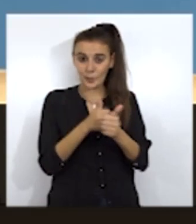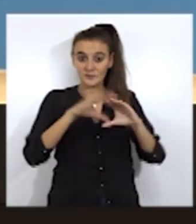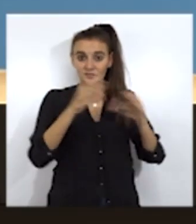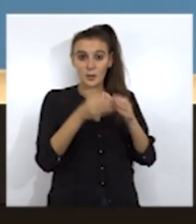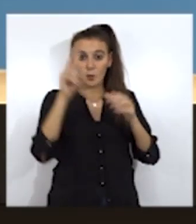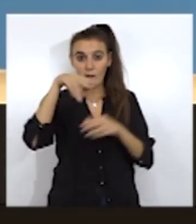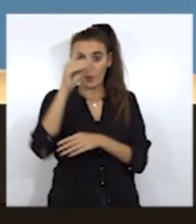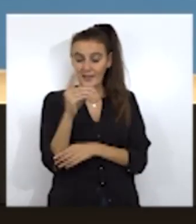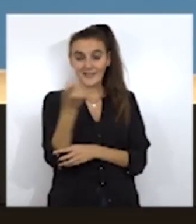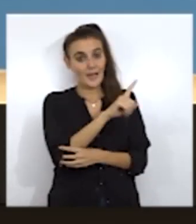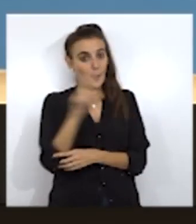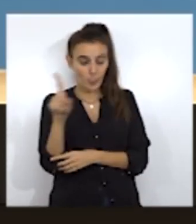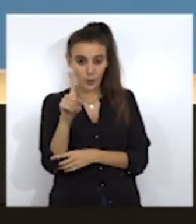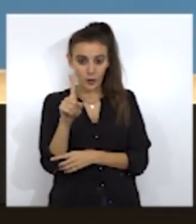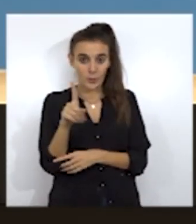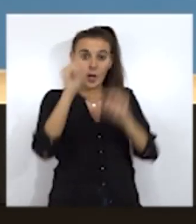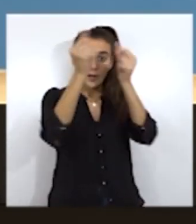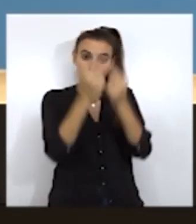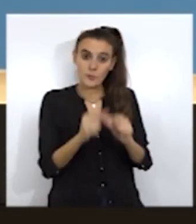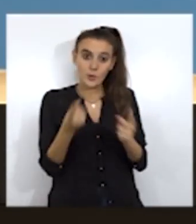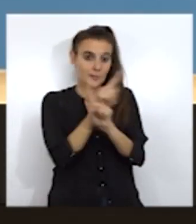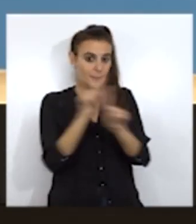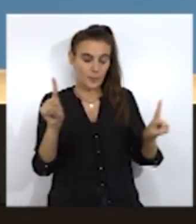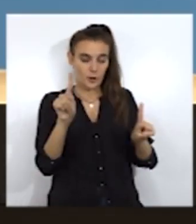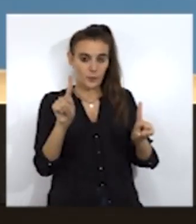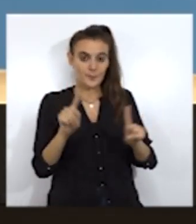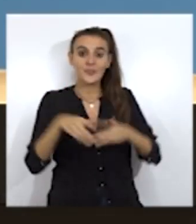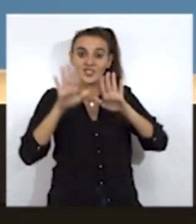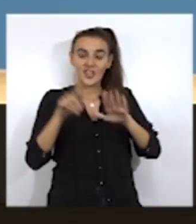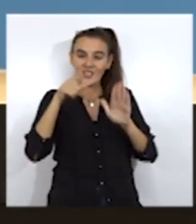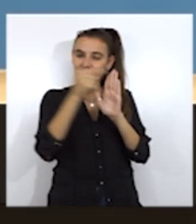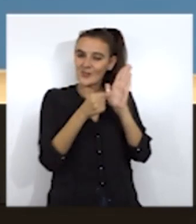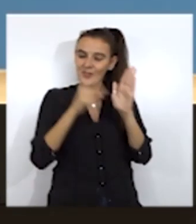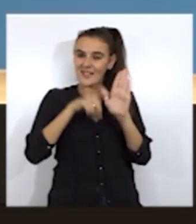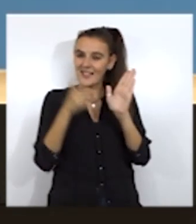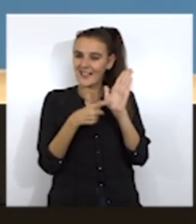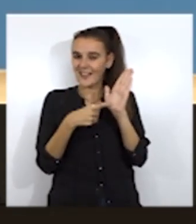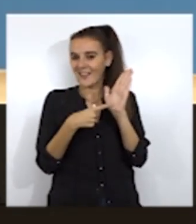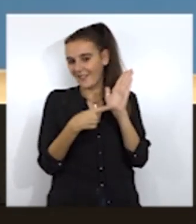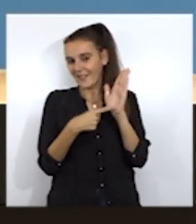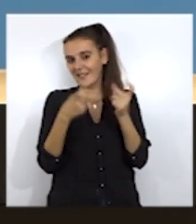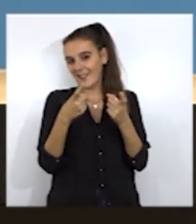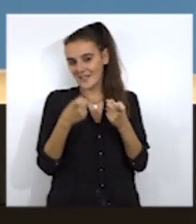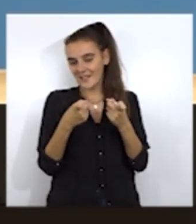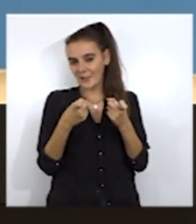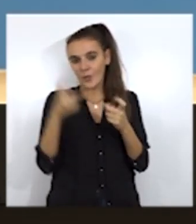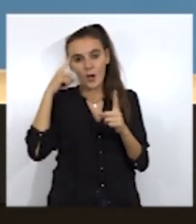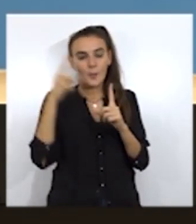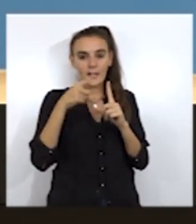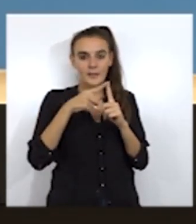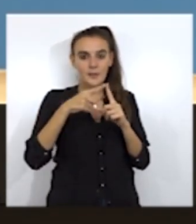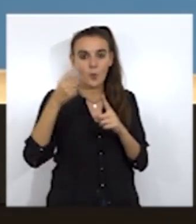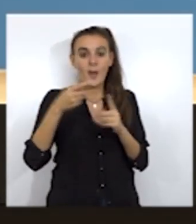tampoco se había dotado presupuestariamente. Evidentemente, requisitos legales estrictamente necesarios para sacar adelante el expediente.